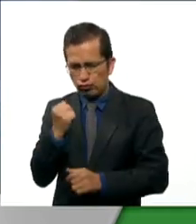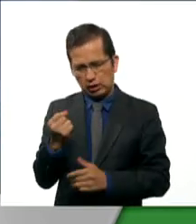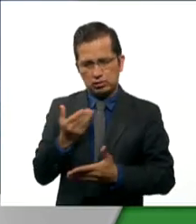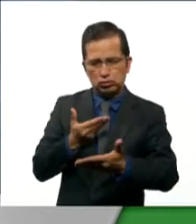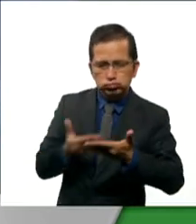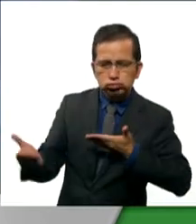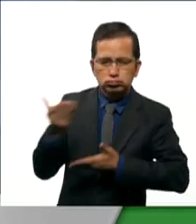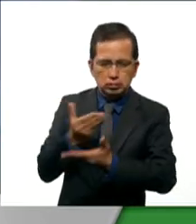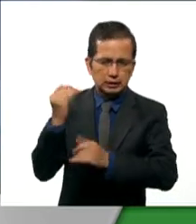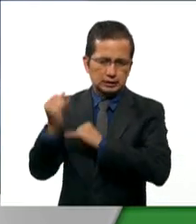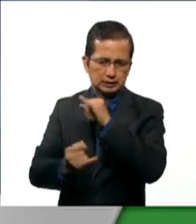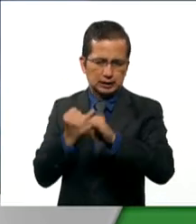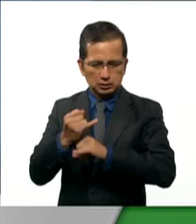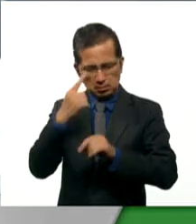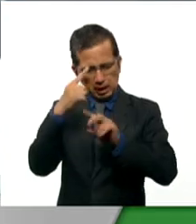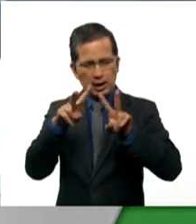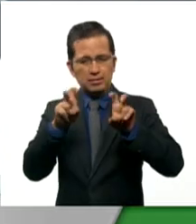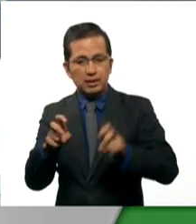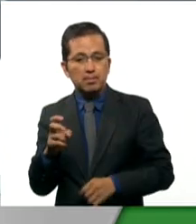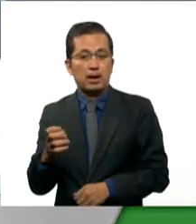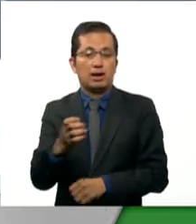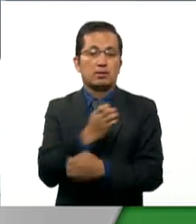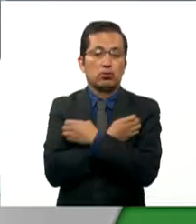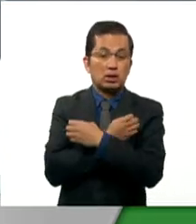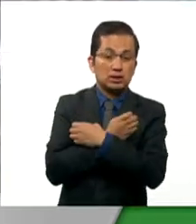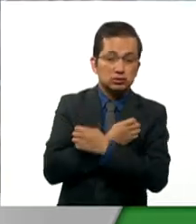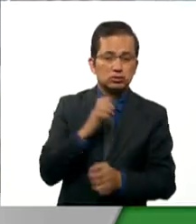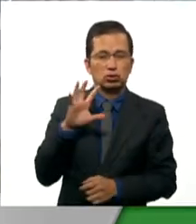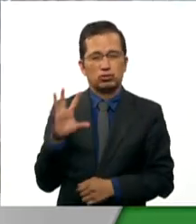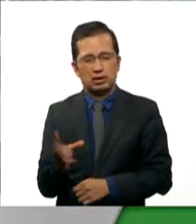abono de temas como educación, tecnología y cultura.